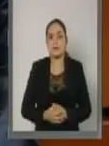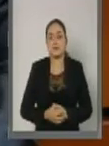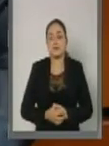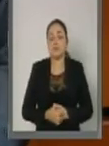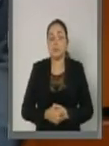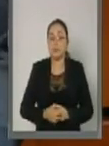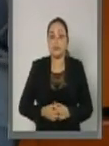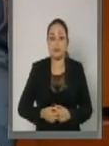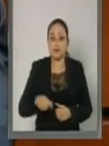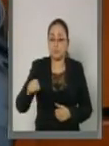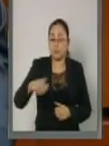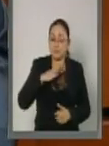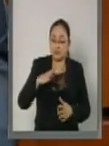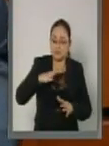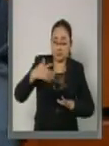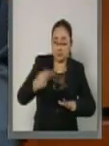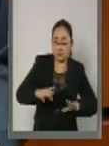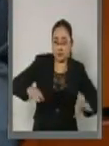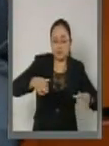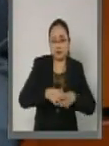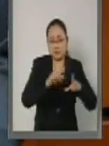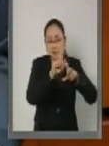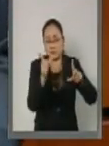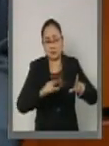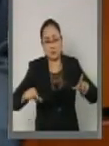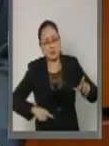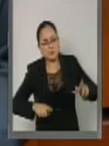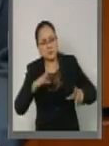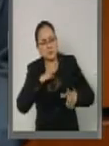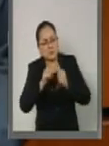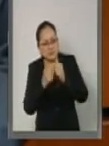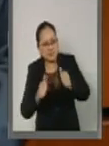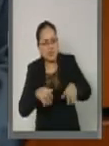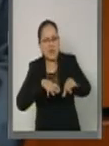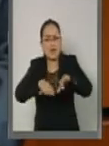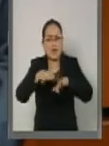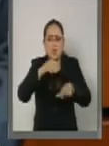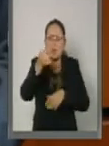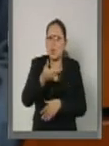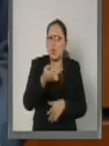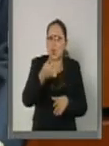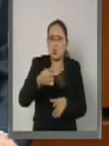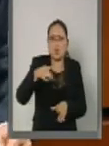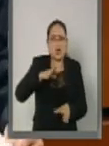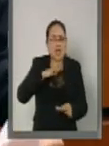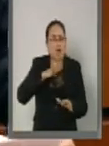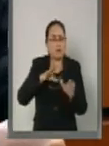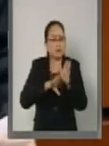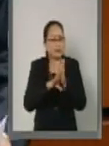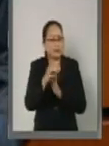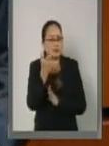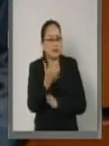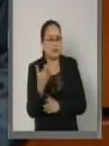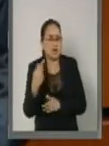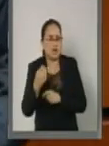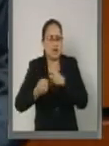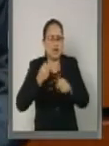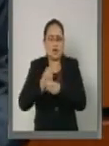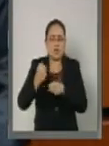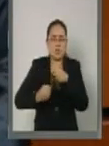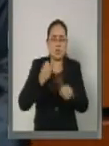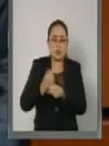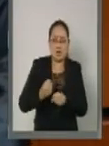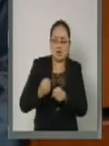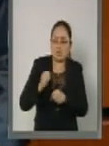crónicamente existen rezagos en la generación de empleos, donde en promedio los ritmos de crecimiento económico de las últimas décadas no